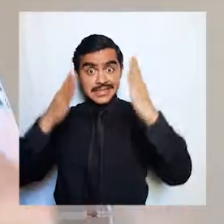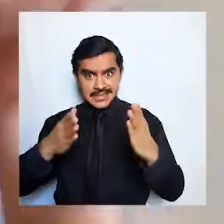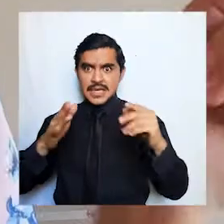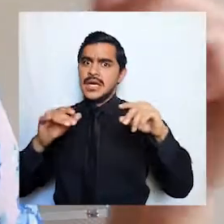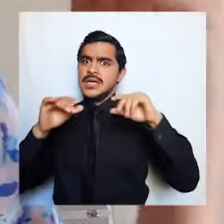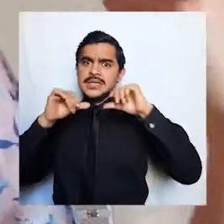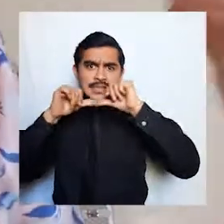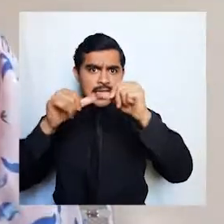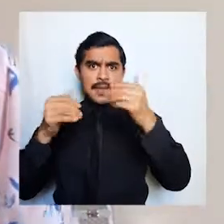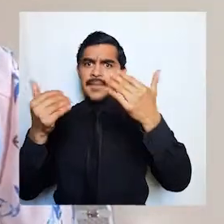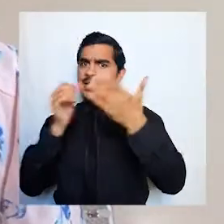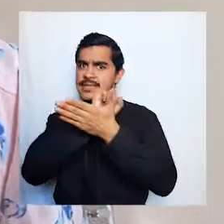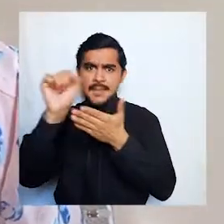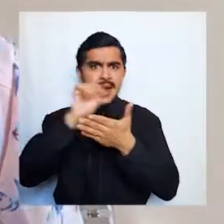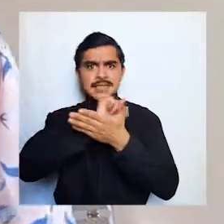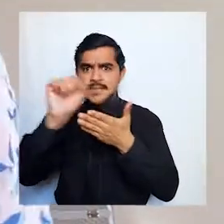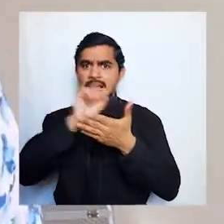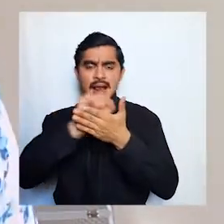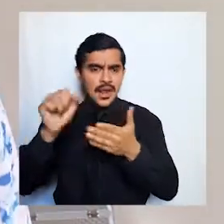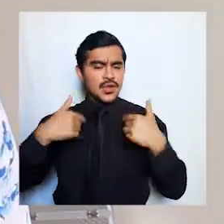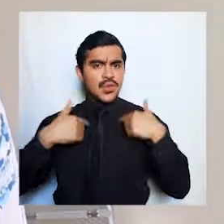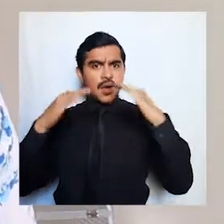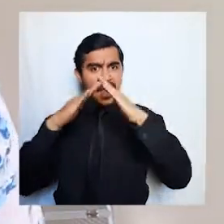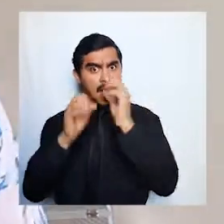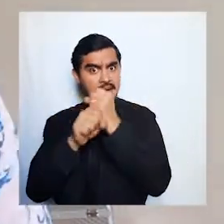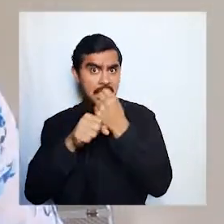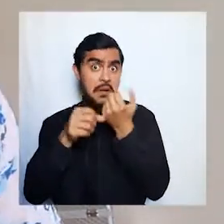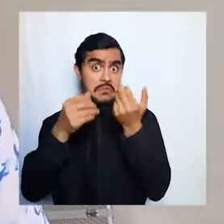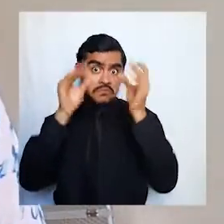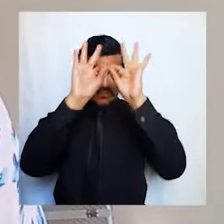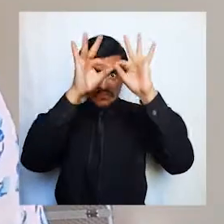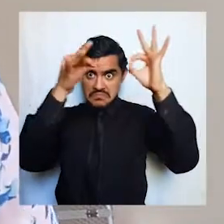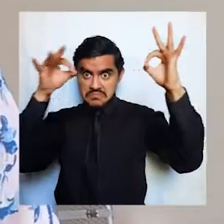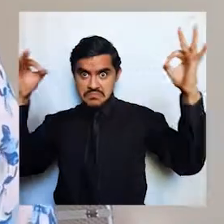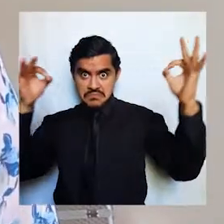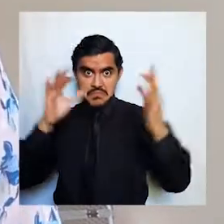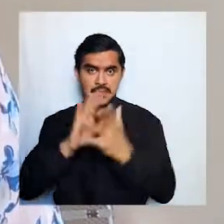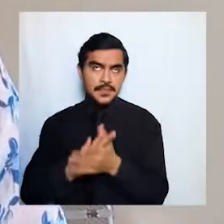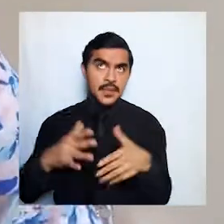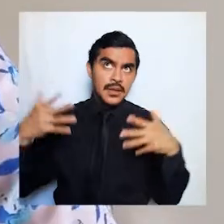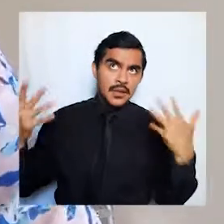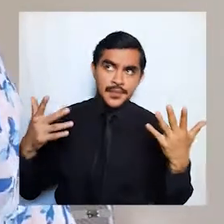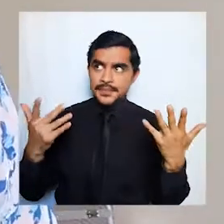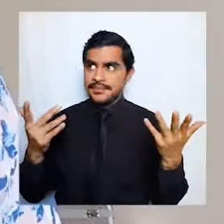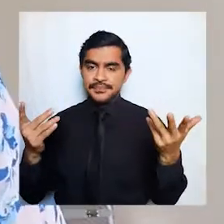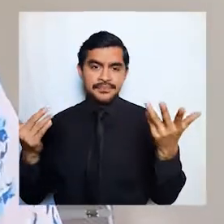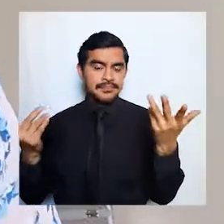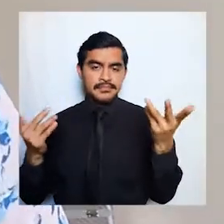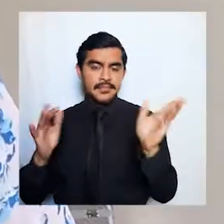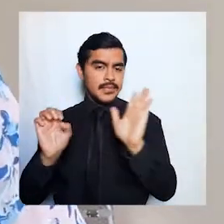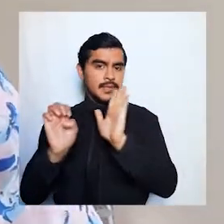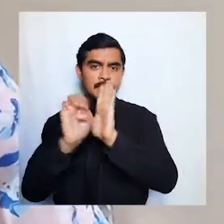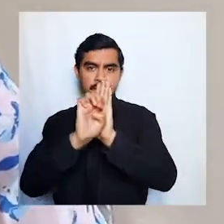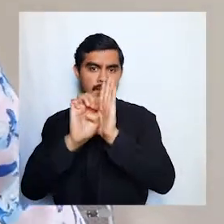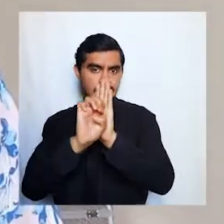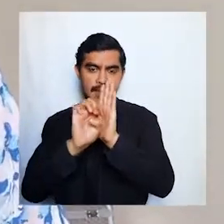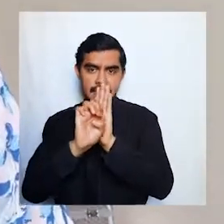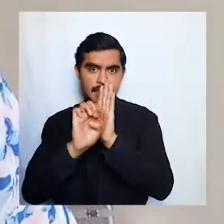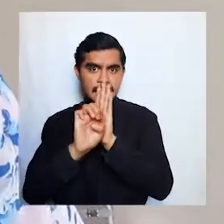semanas tengo un vídeo nuevo con cosas que he hecho en mi casa puede ser algo así vamos a poner el caso